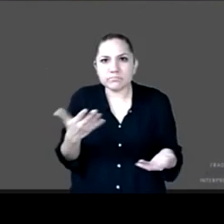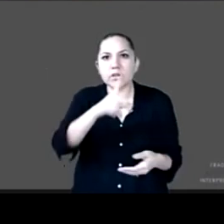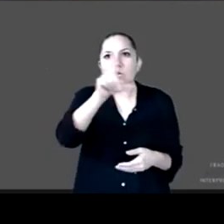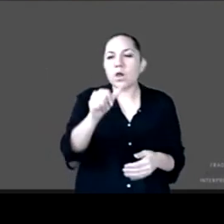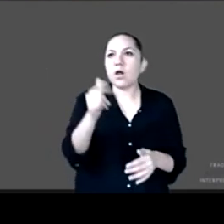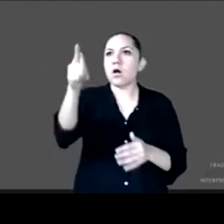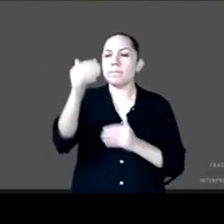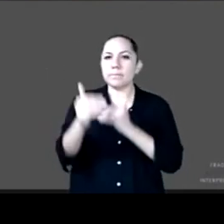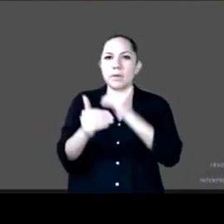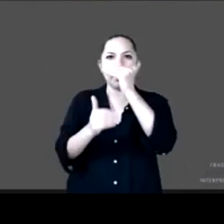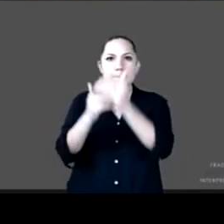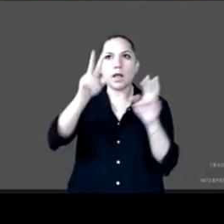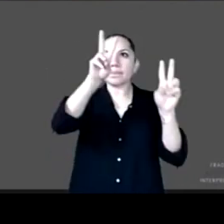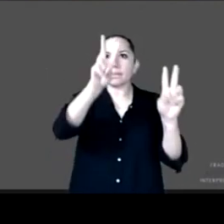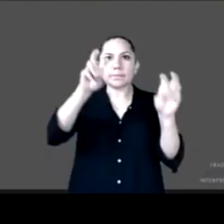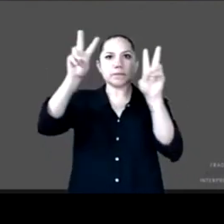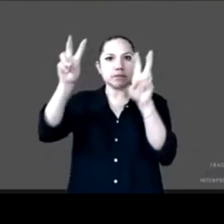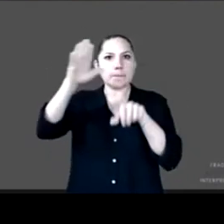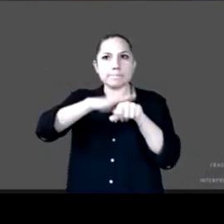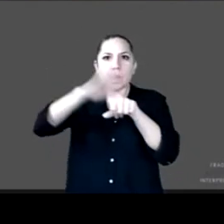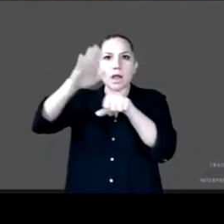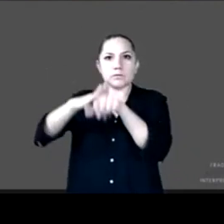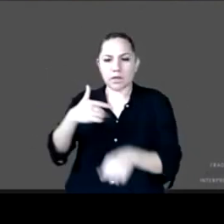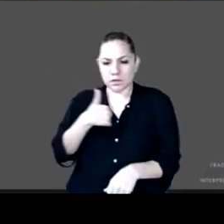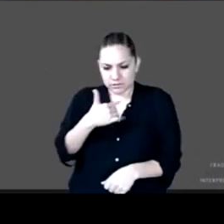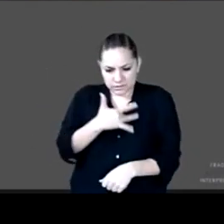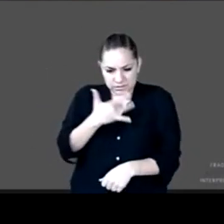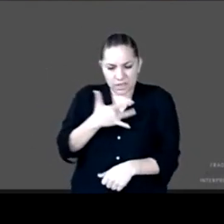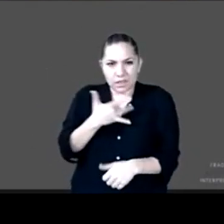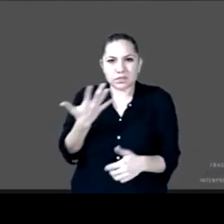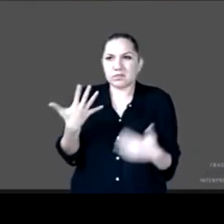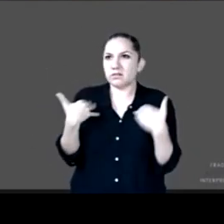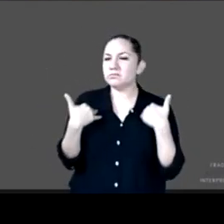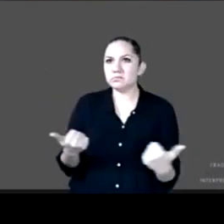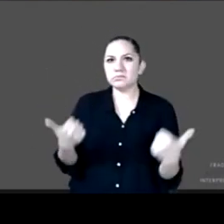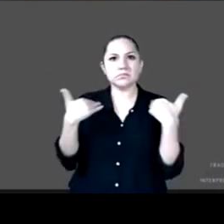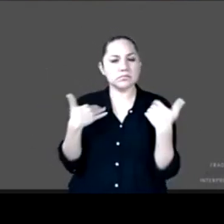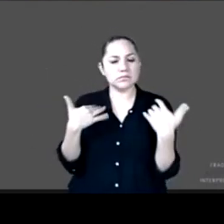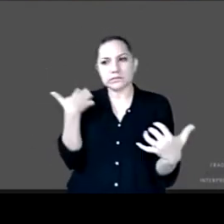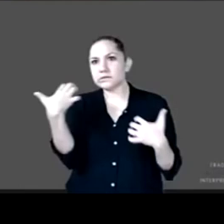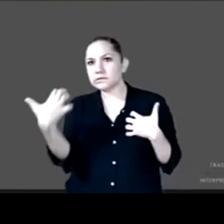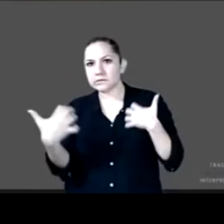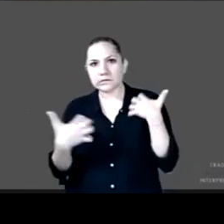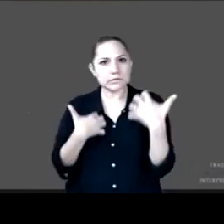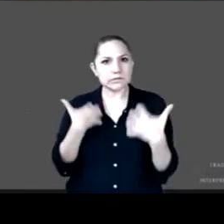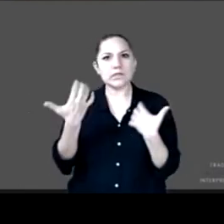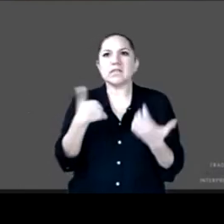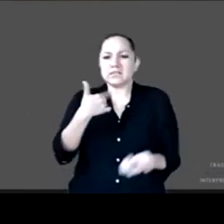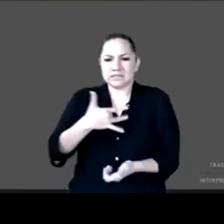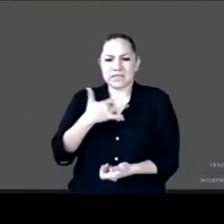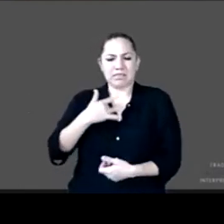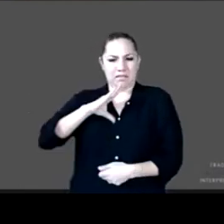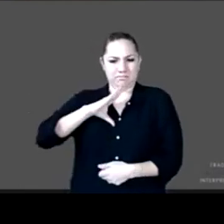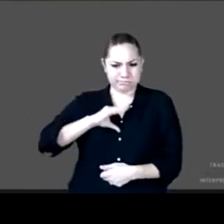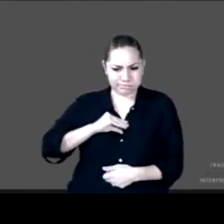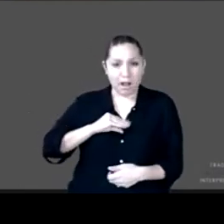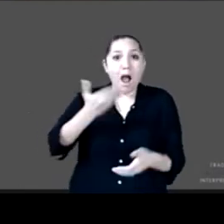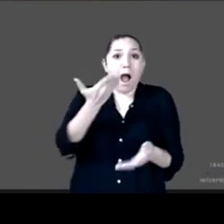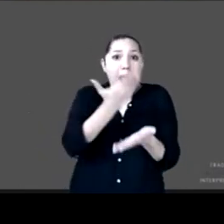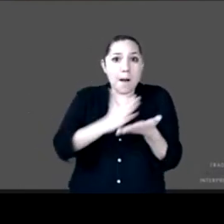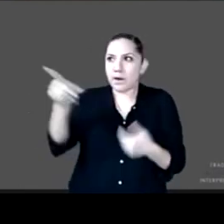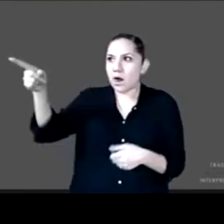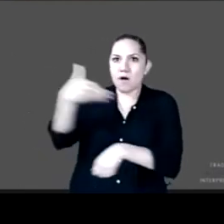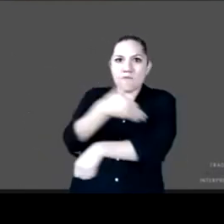frustrados con baja autoestima y además con esta presión económica de sus familias pues evidentemente